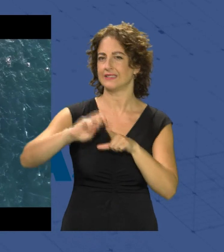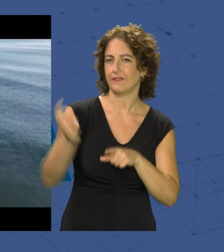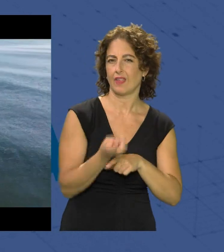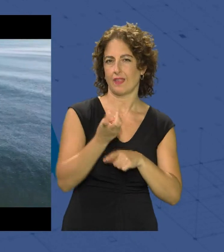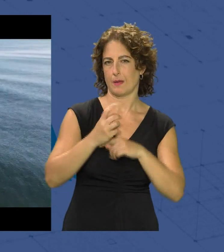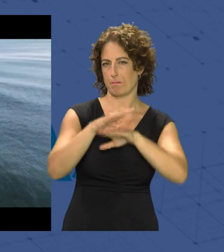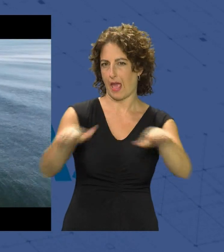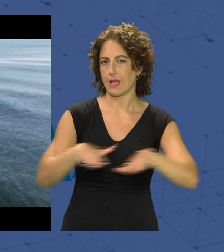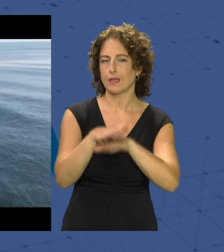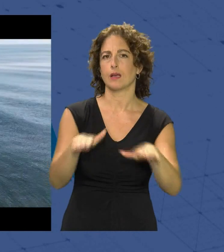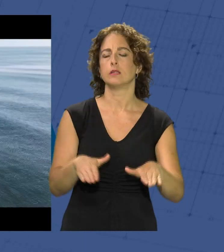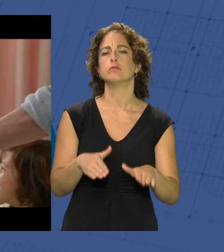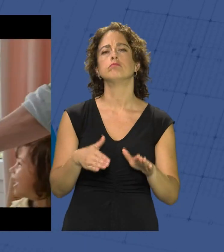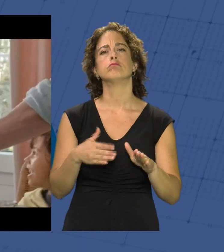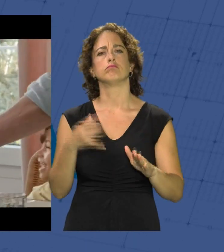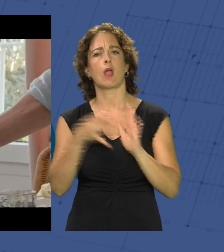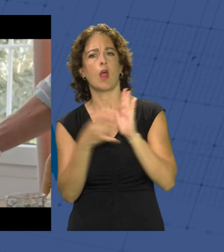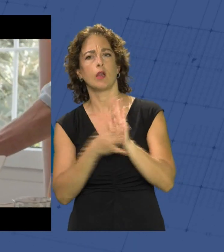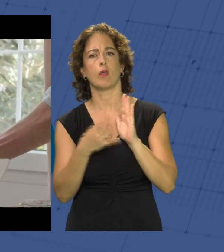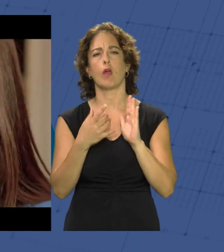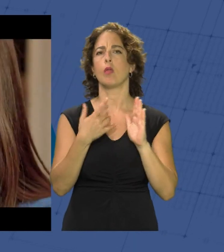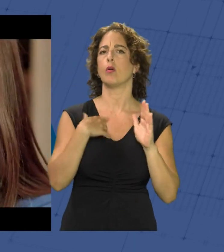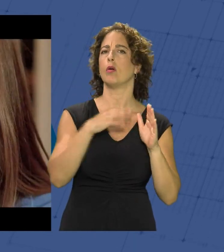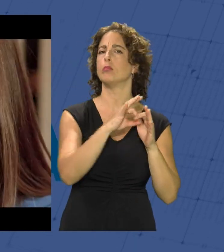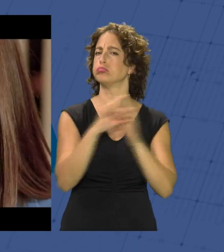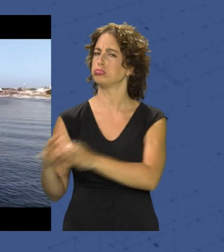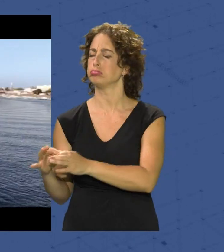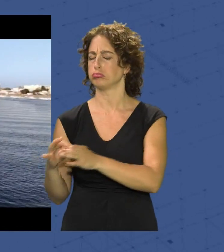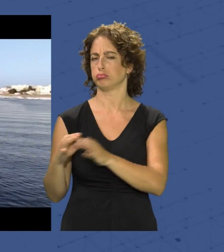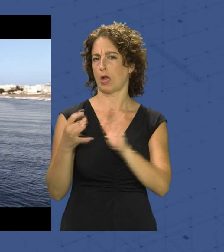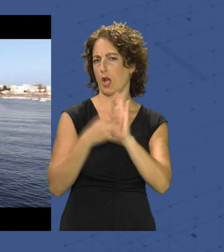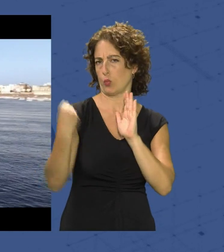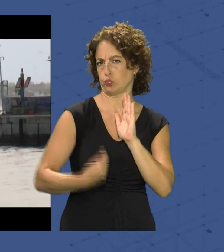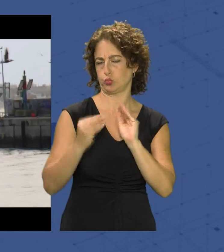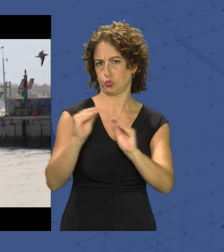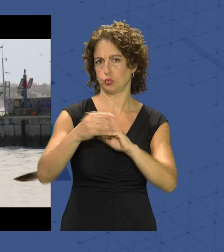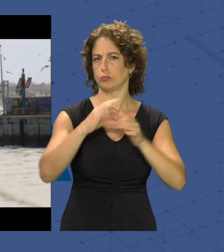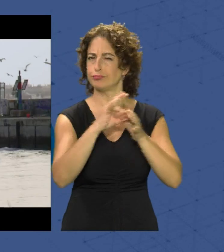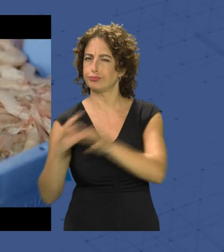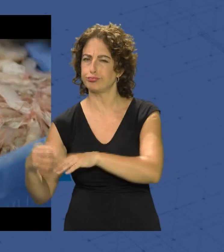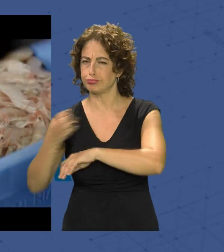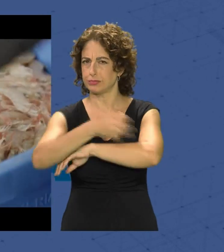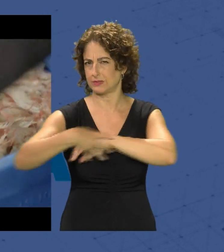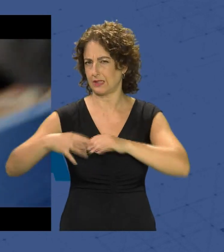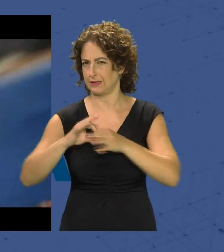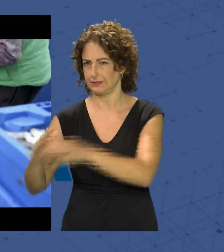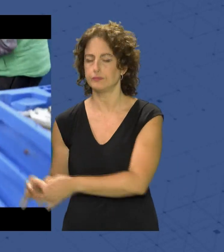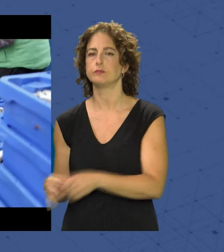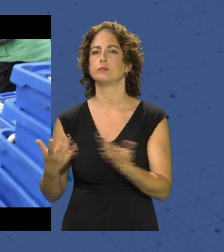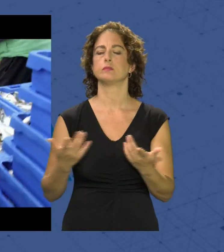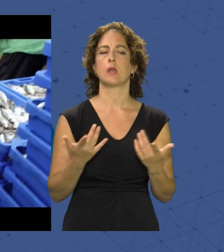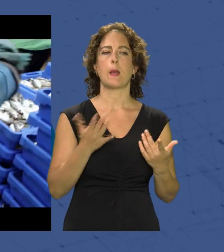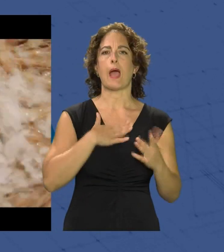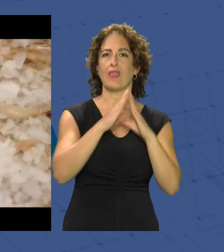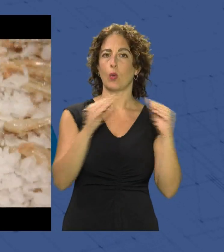se subraya la calidad o la trazabilidad de nuestros productos pesqueros El pescado andaluz es pescado fresco el pescado